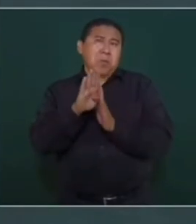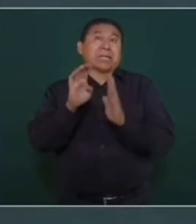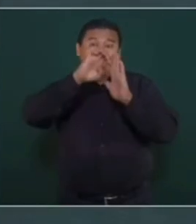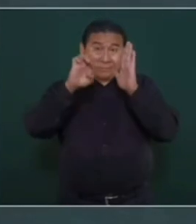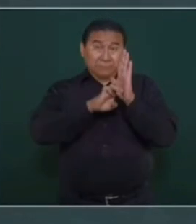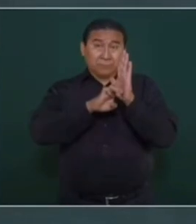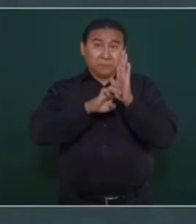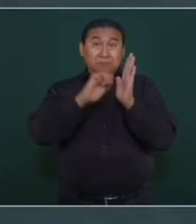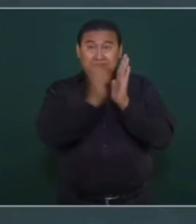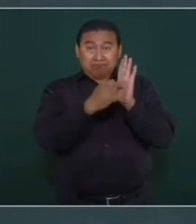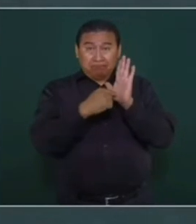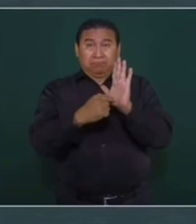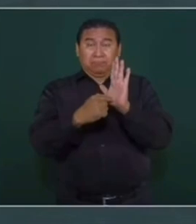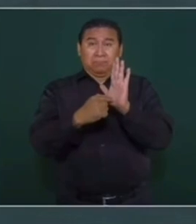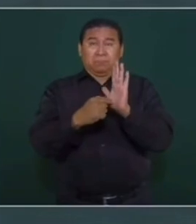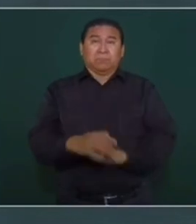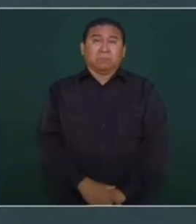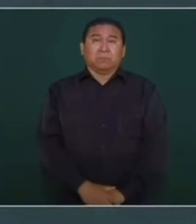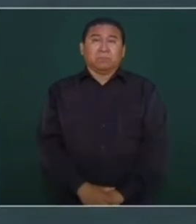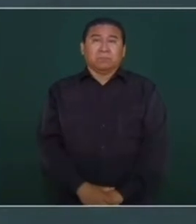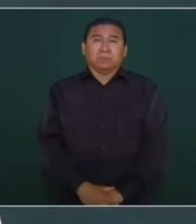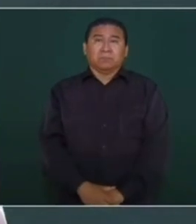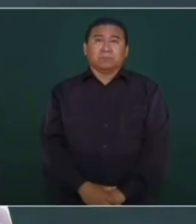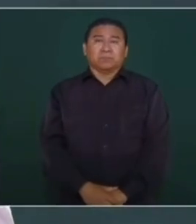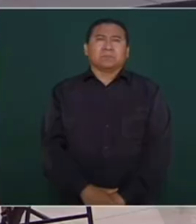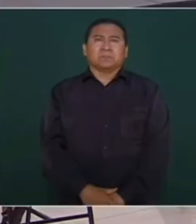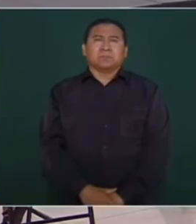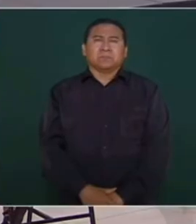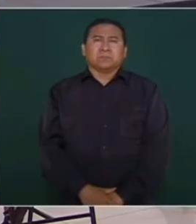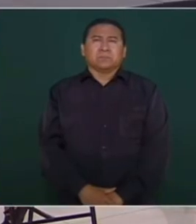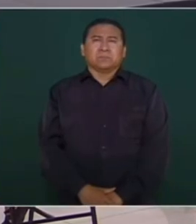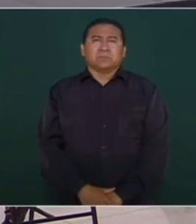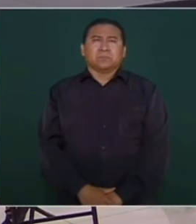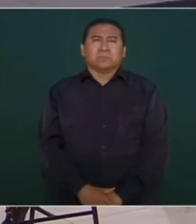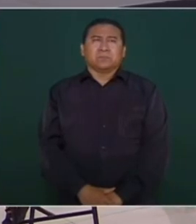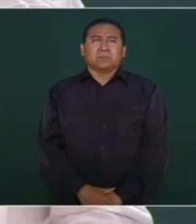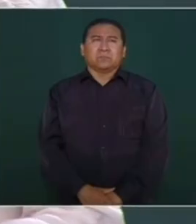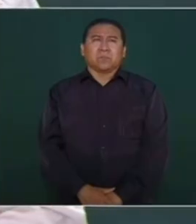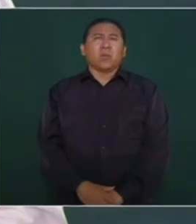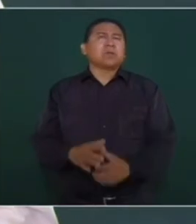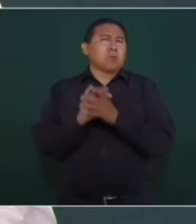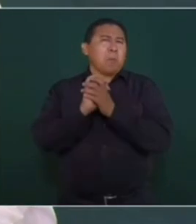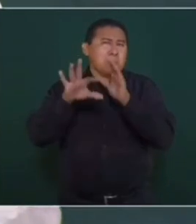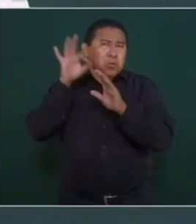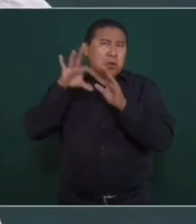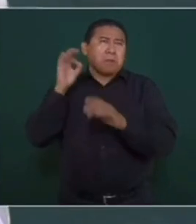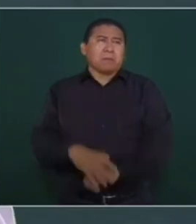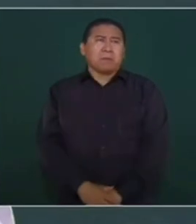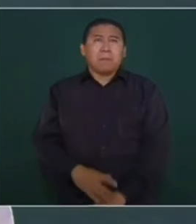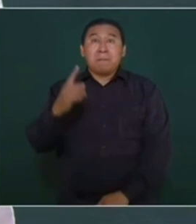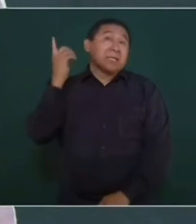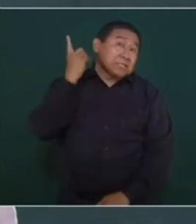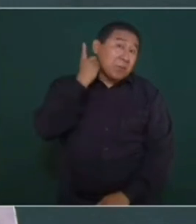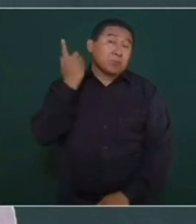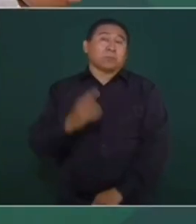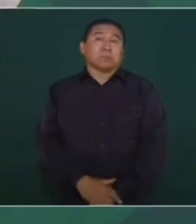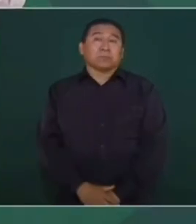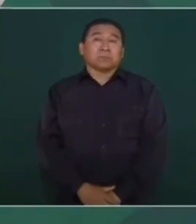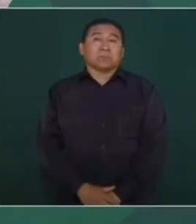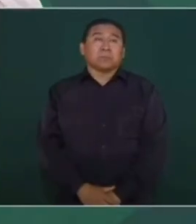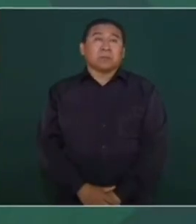es que en el estatuto quedó establecido lo de la insaculación, de que fuese por sorteo para los diputados